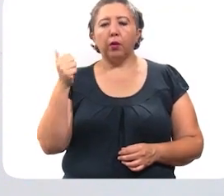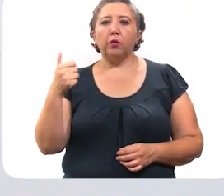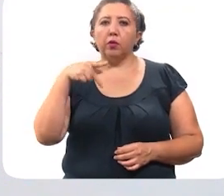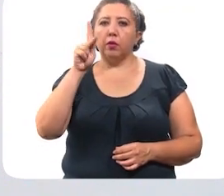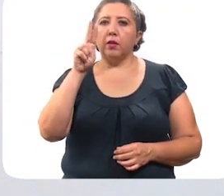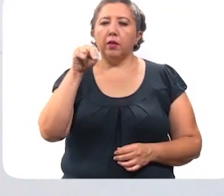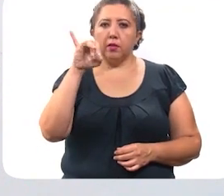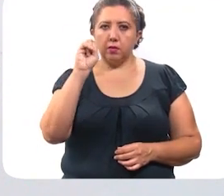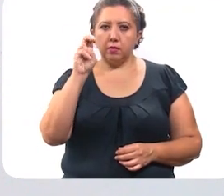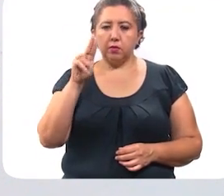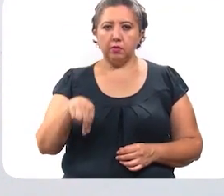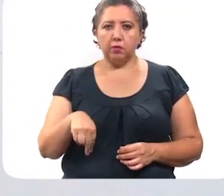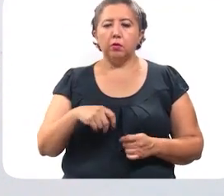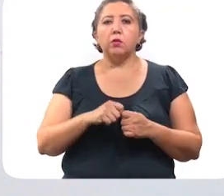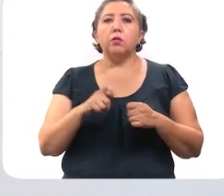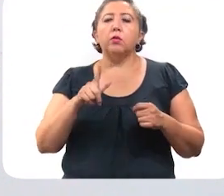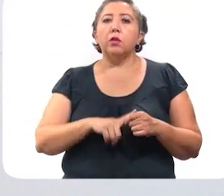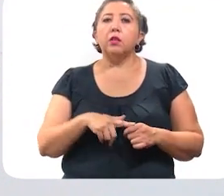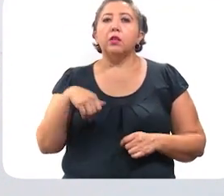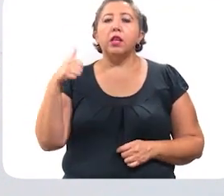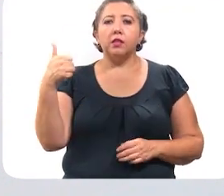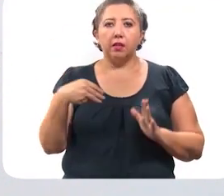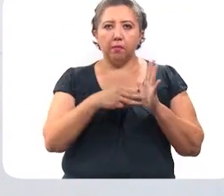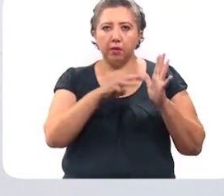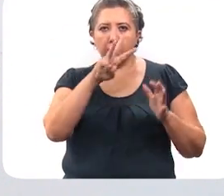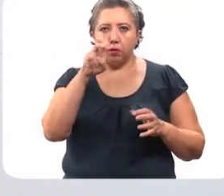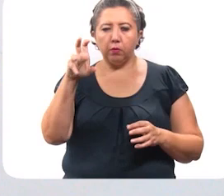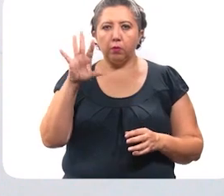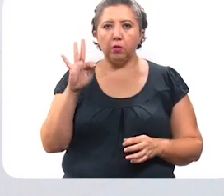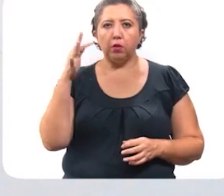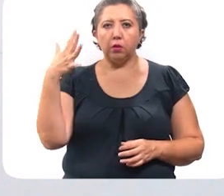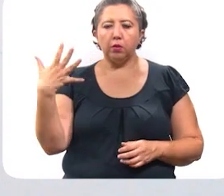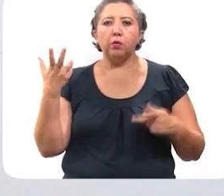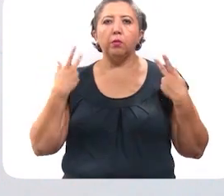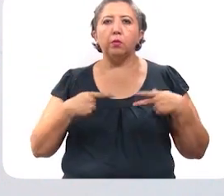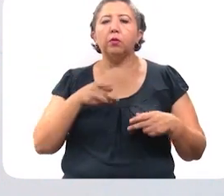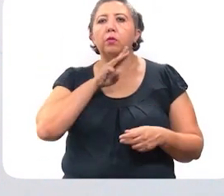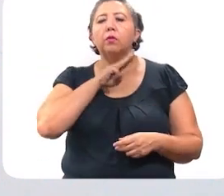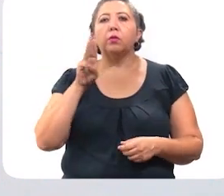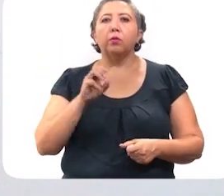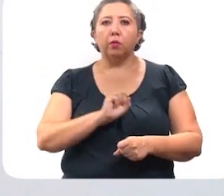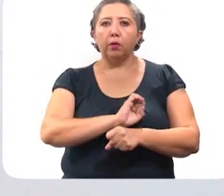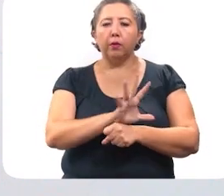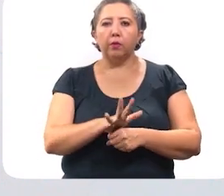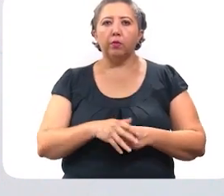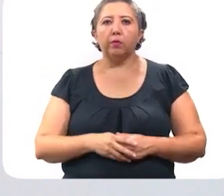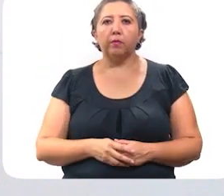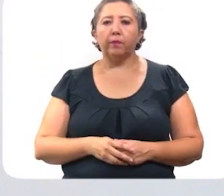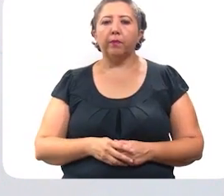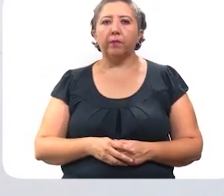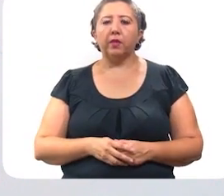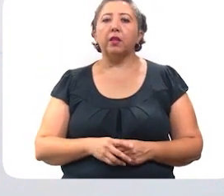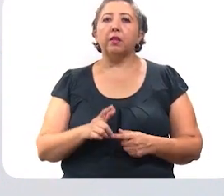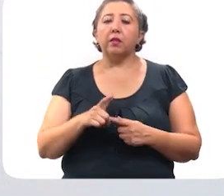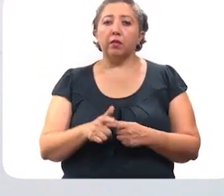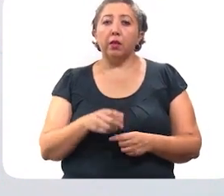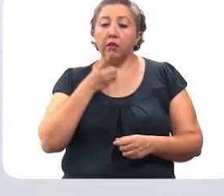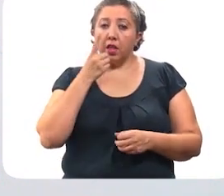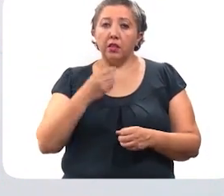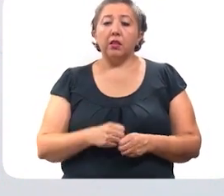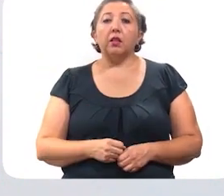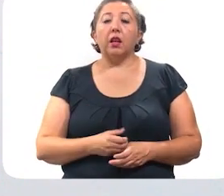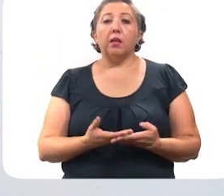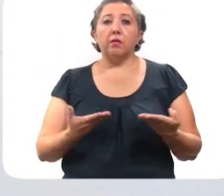en Canacín. En total, son 6.345 las personas fallecidas a causa del coronavirus. De los casos